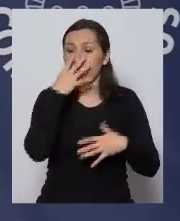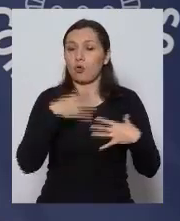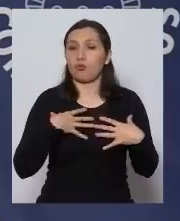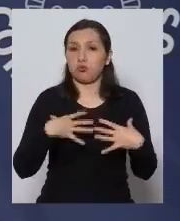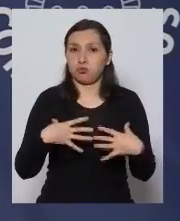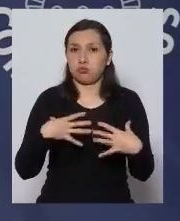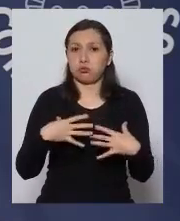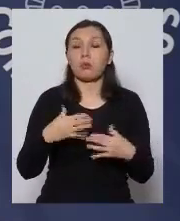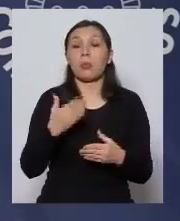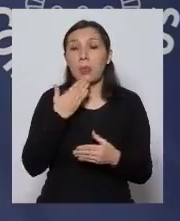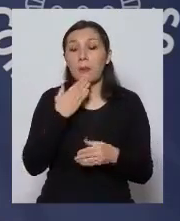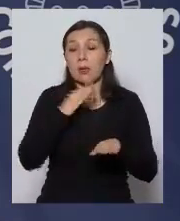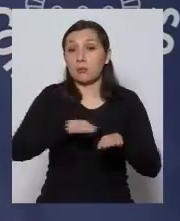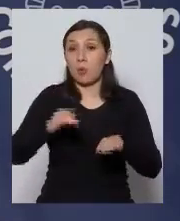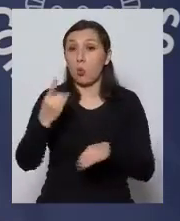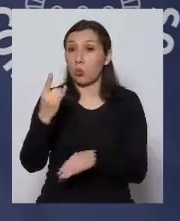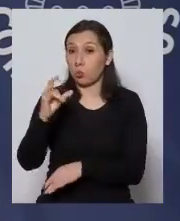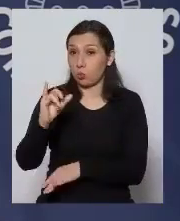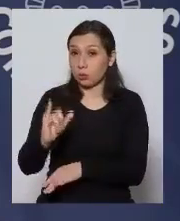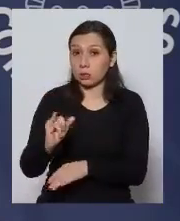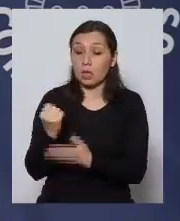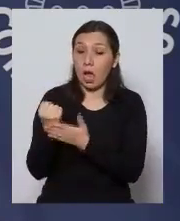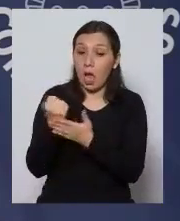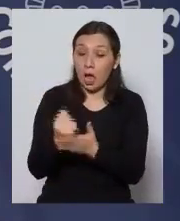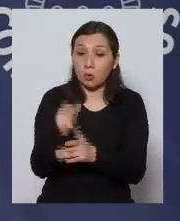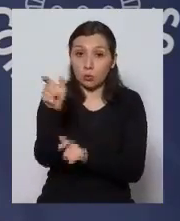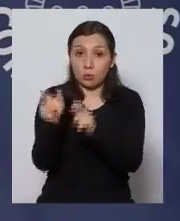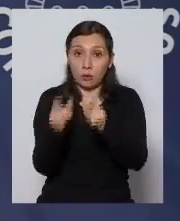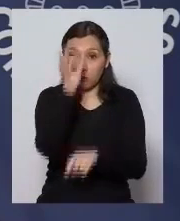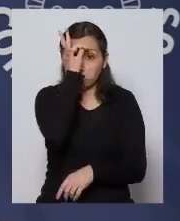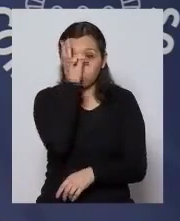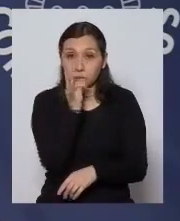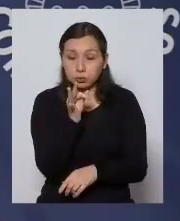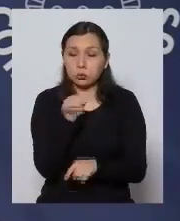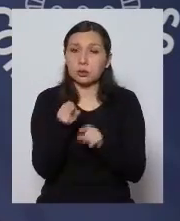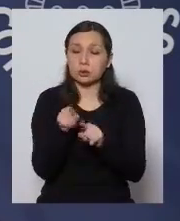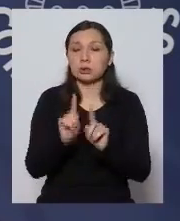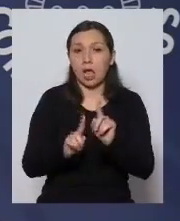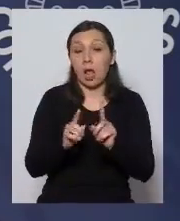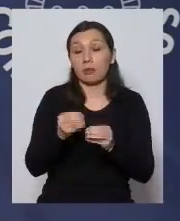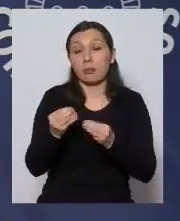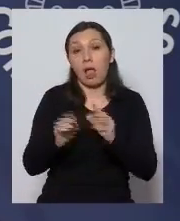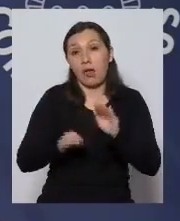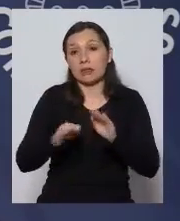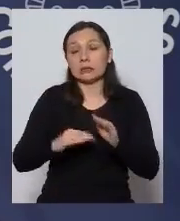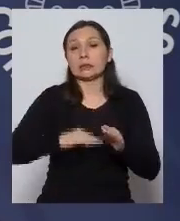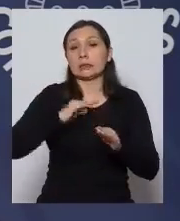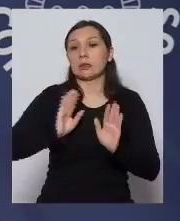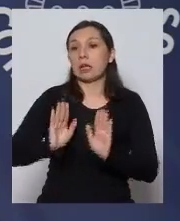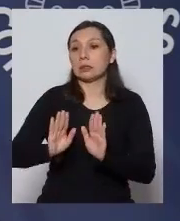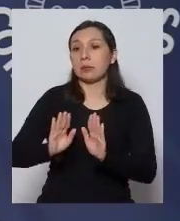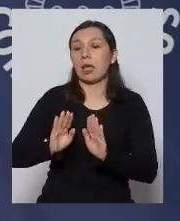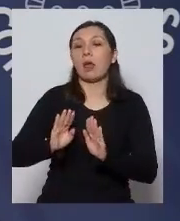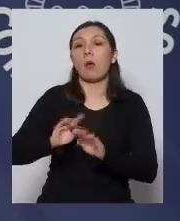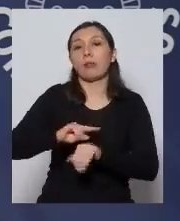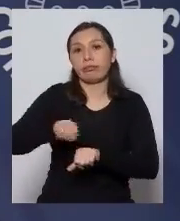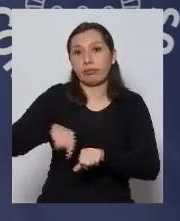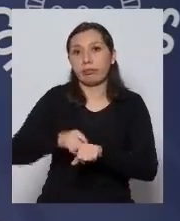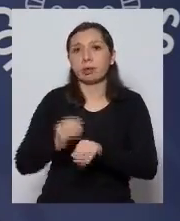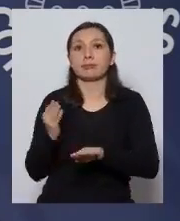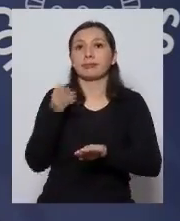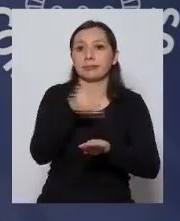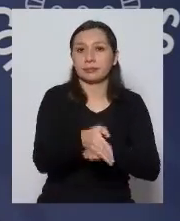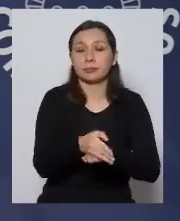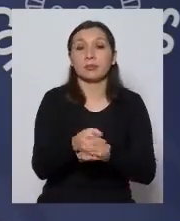y camas críticas y la contribución del personal es algo que ocurre en relación